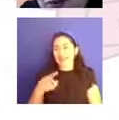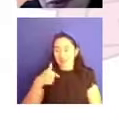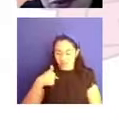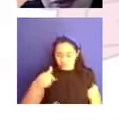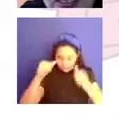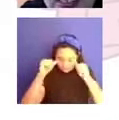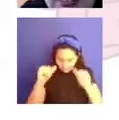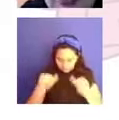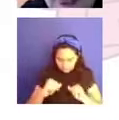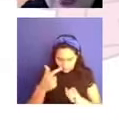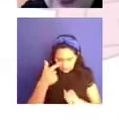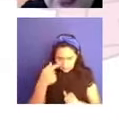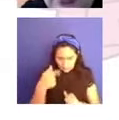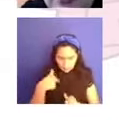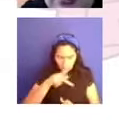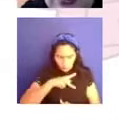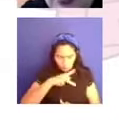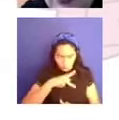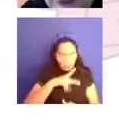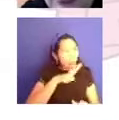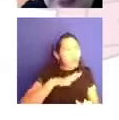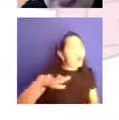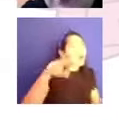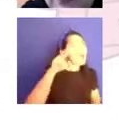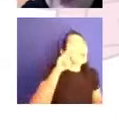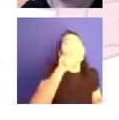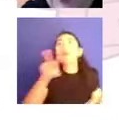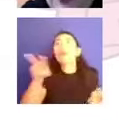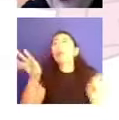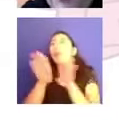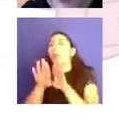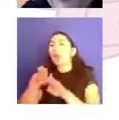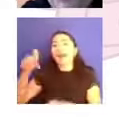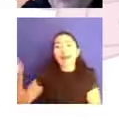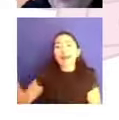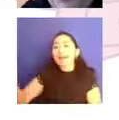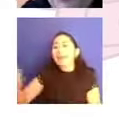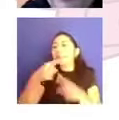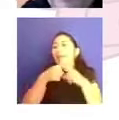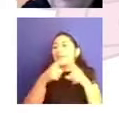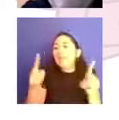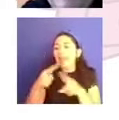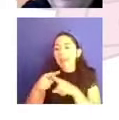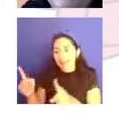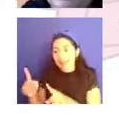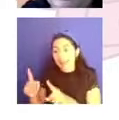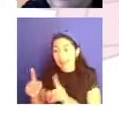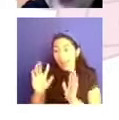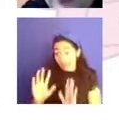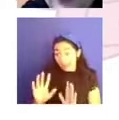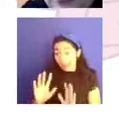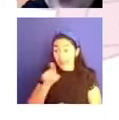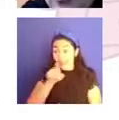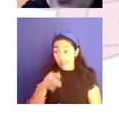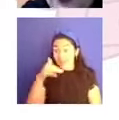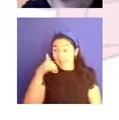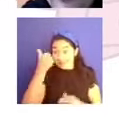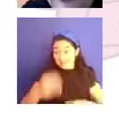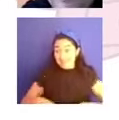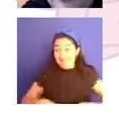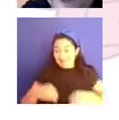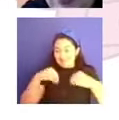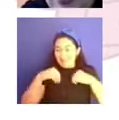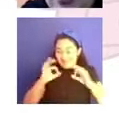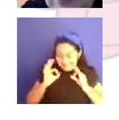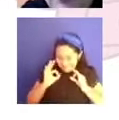el mundo, ¿no? Y entonces aquí lo interesante para poder construir una vida satisfactoria,